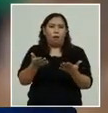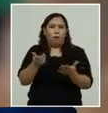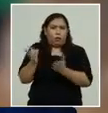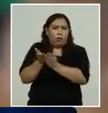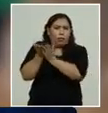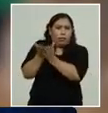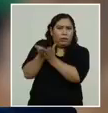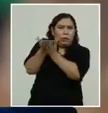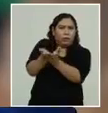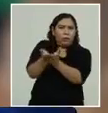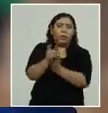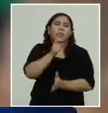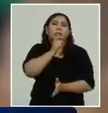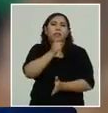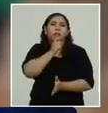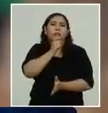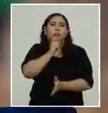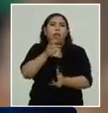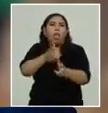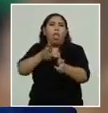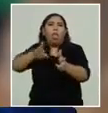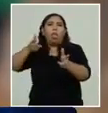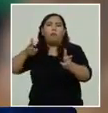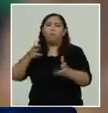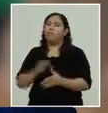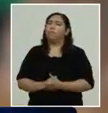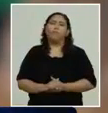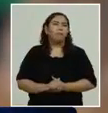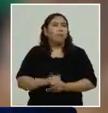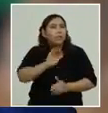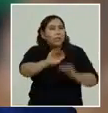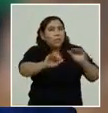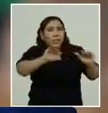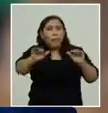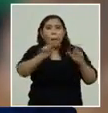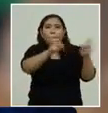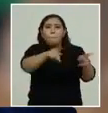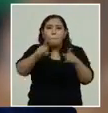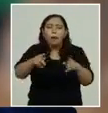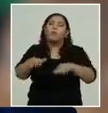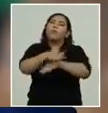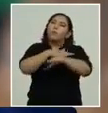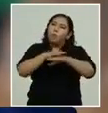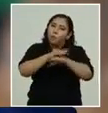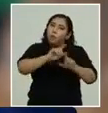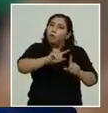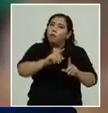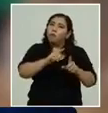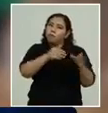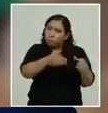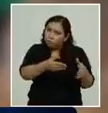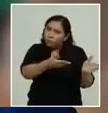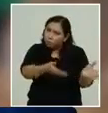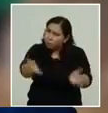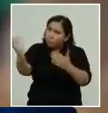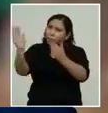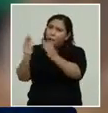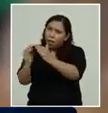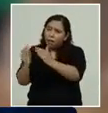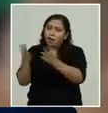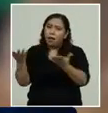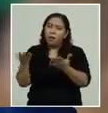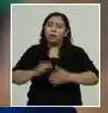pedirle a la gente que pueda hacer el espacio para que pasen esas lanchas que son para salvar vidas.